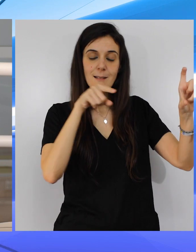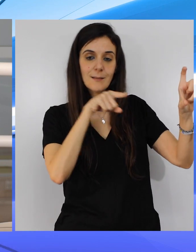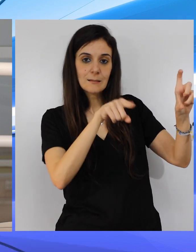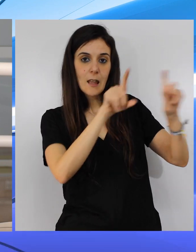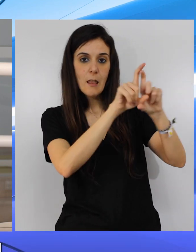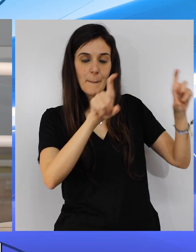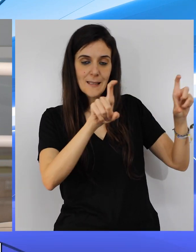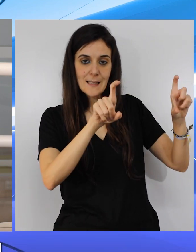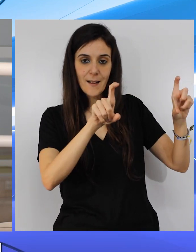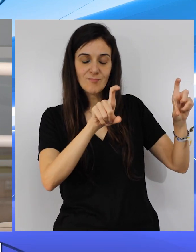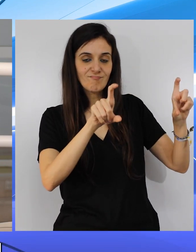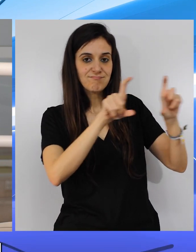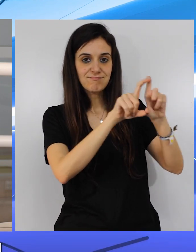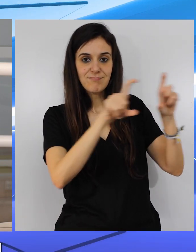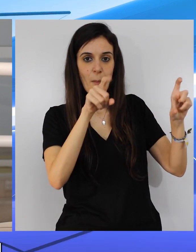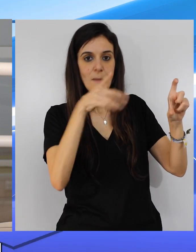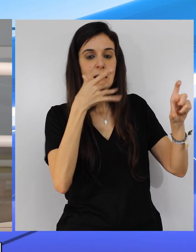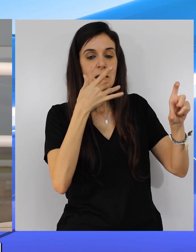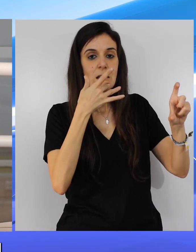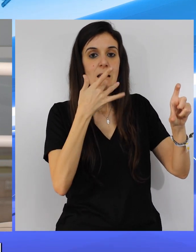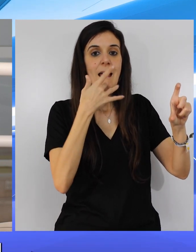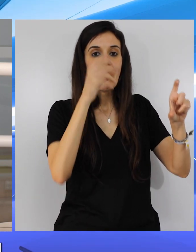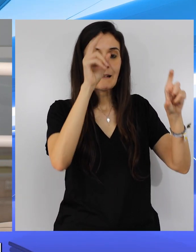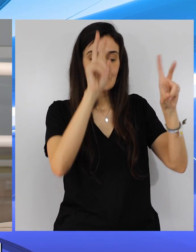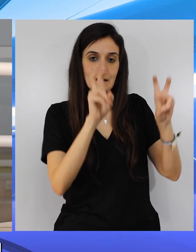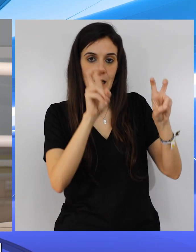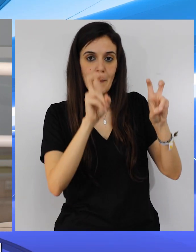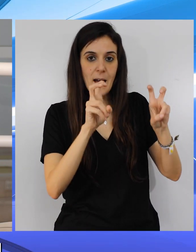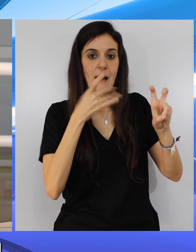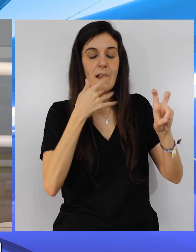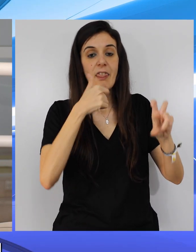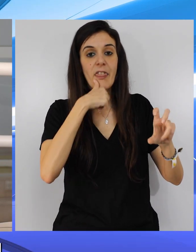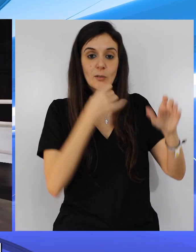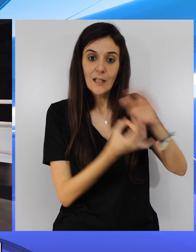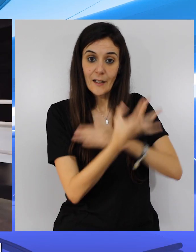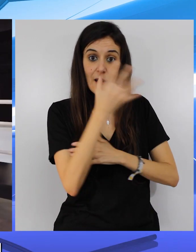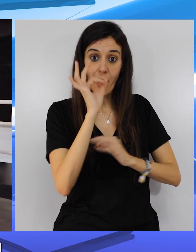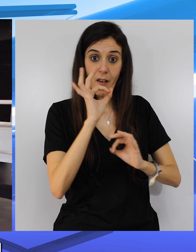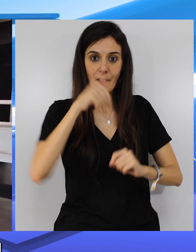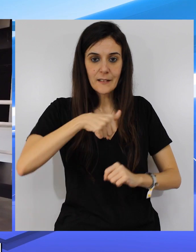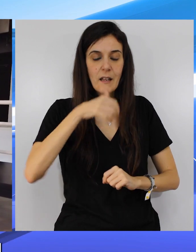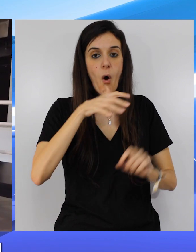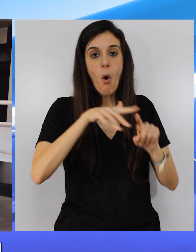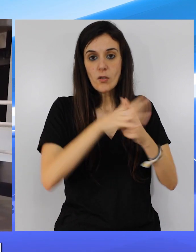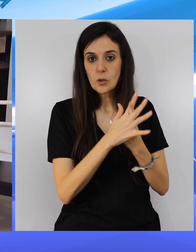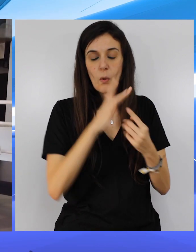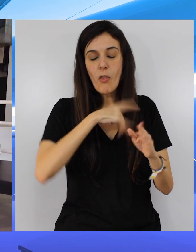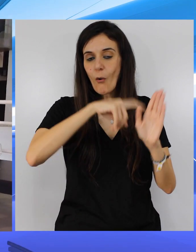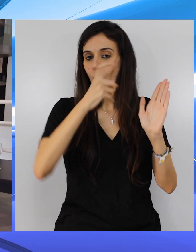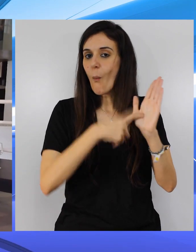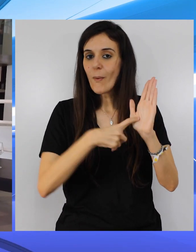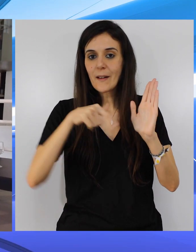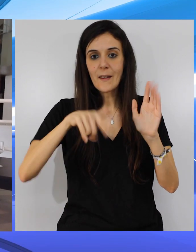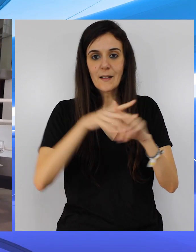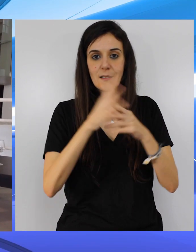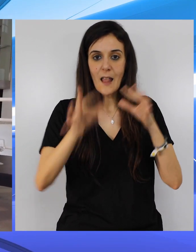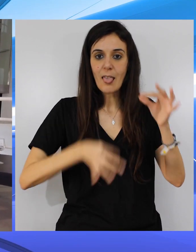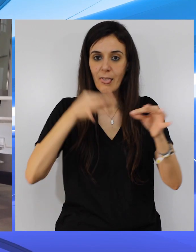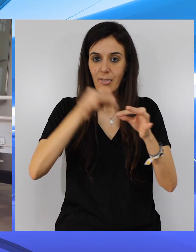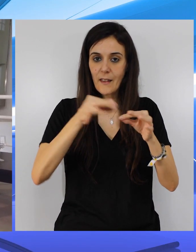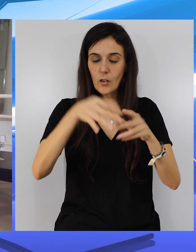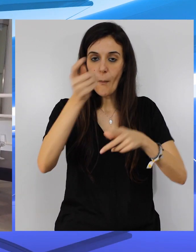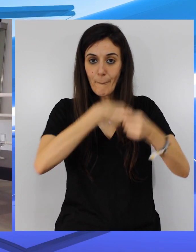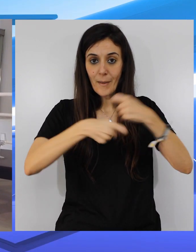empresa tenga el domicilio social en Ceuta o aquí se cierre de manera completa el